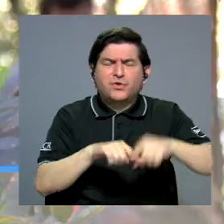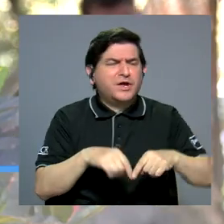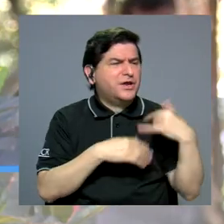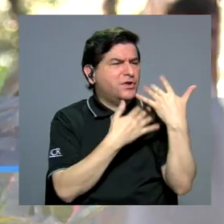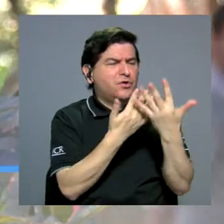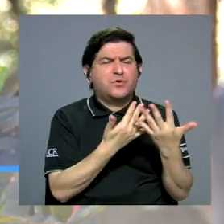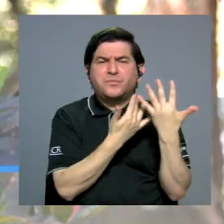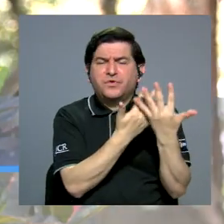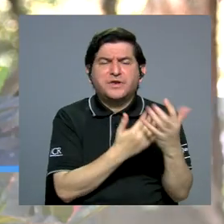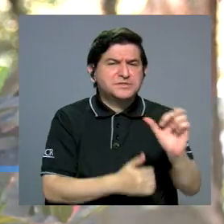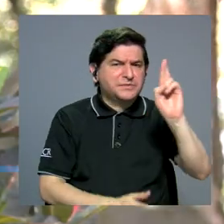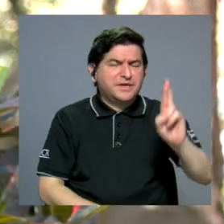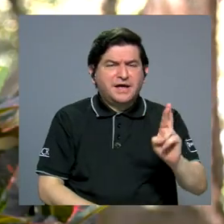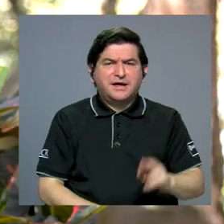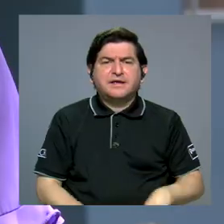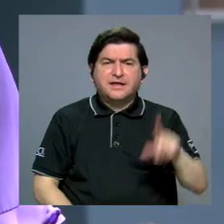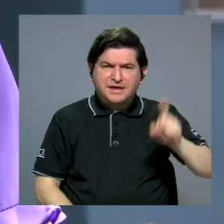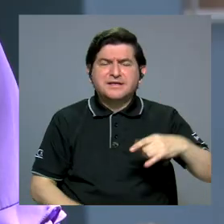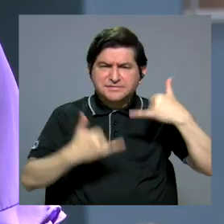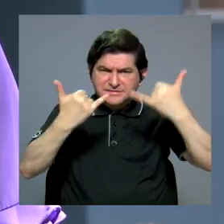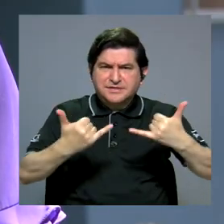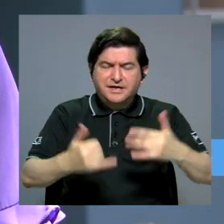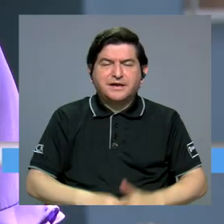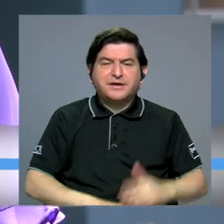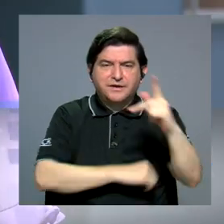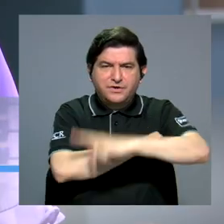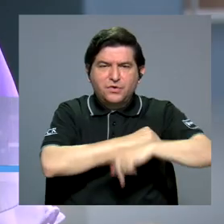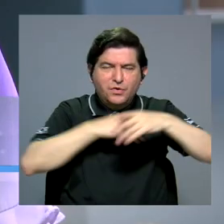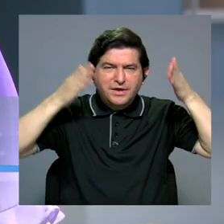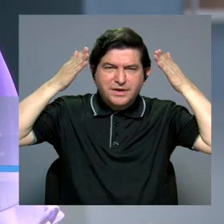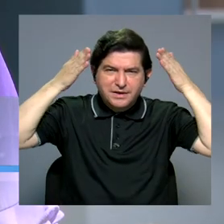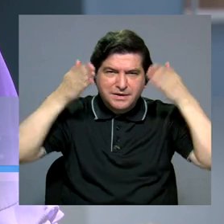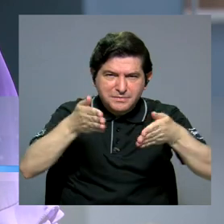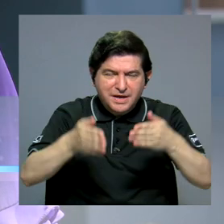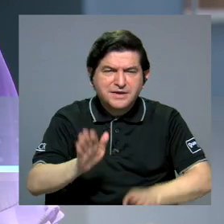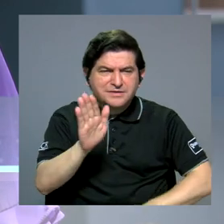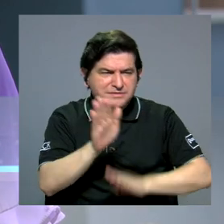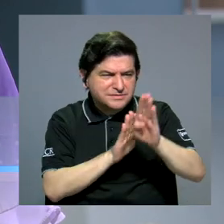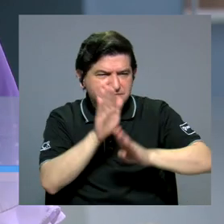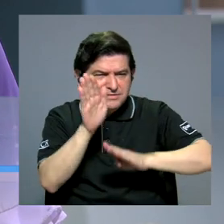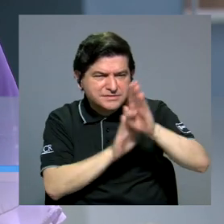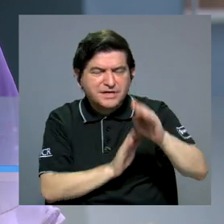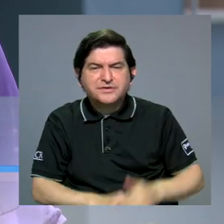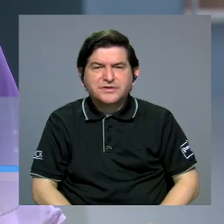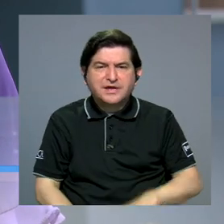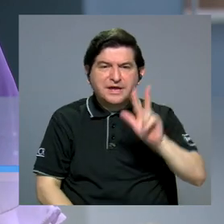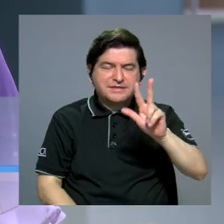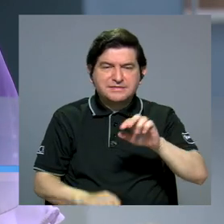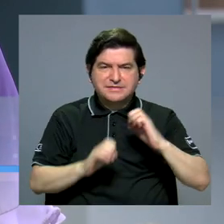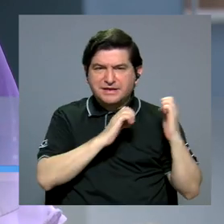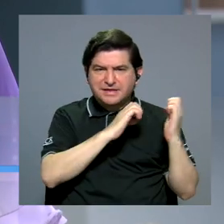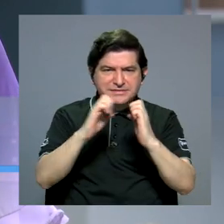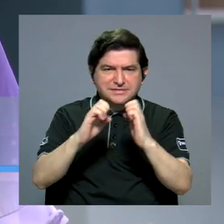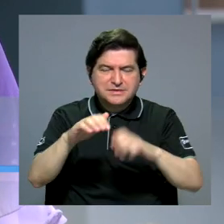camino impostergable que Costa Rica tiene que tomar? El país debería enfocarse en desarrollar las tres